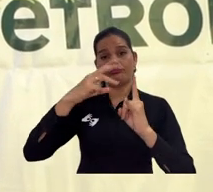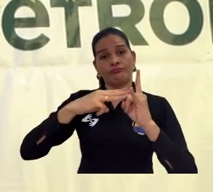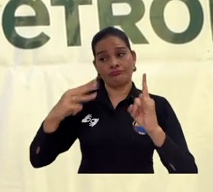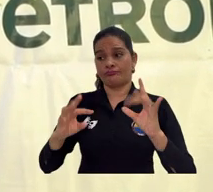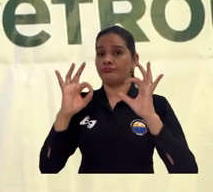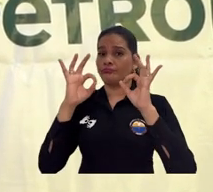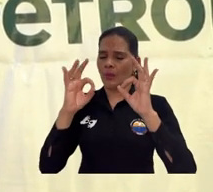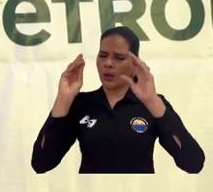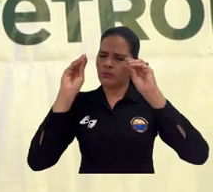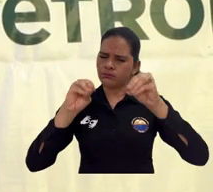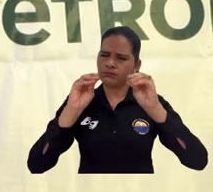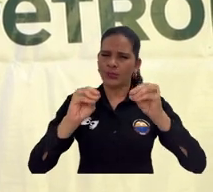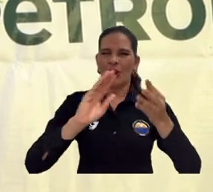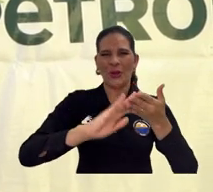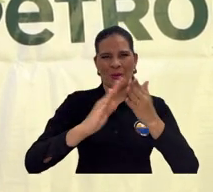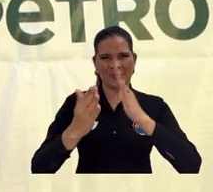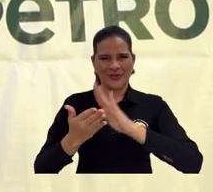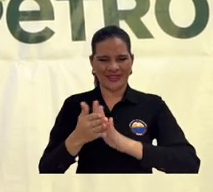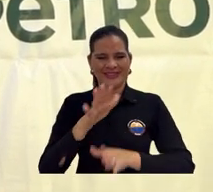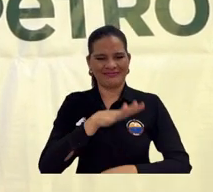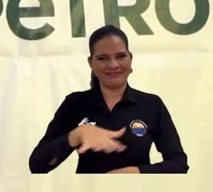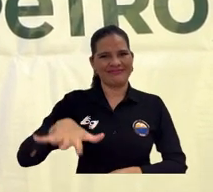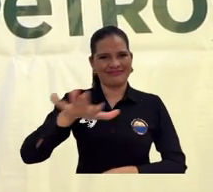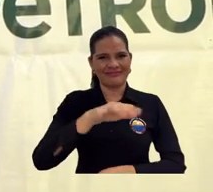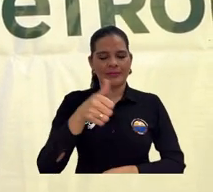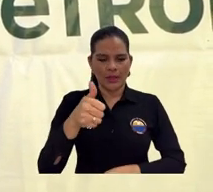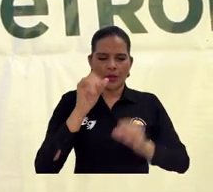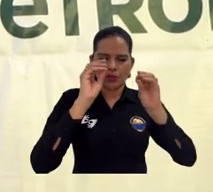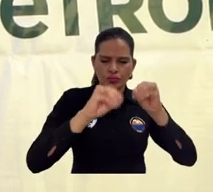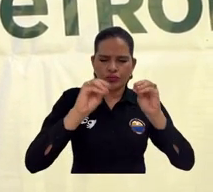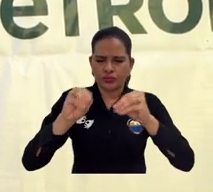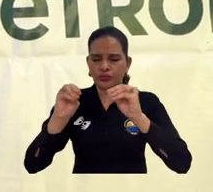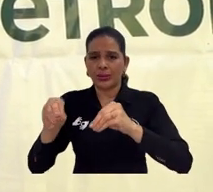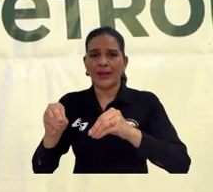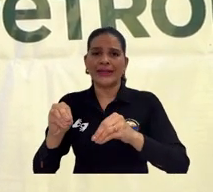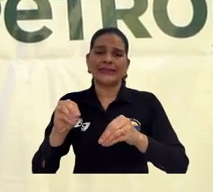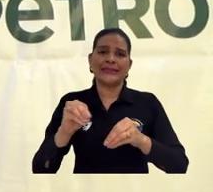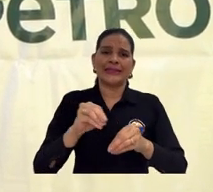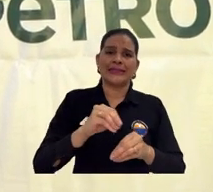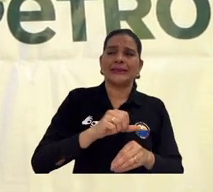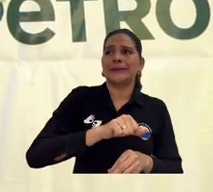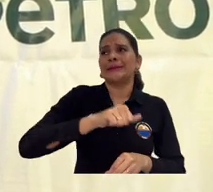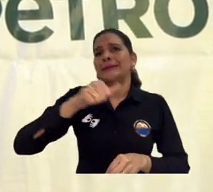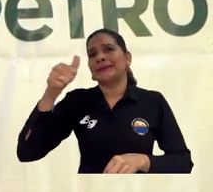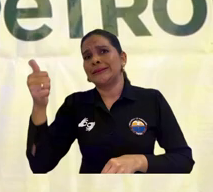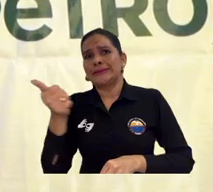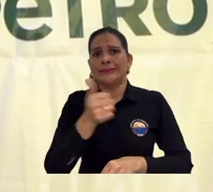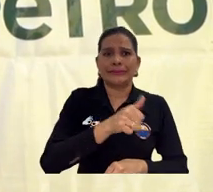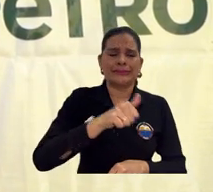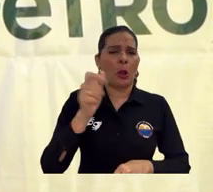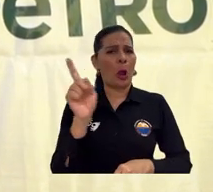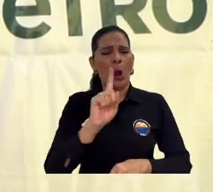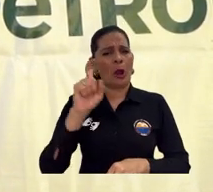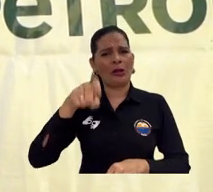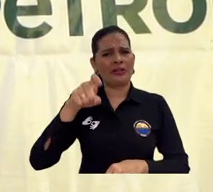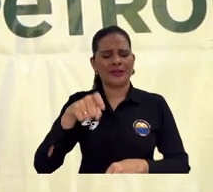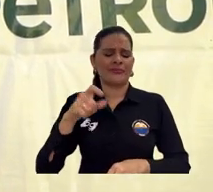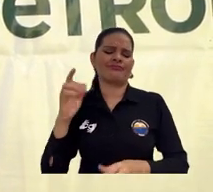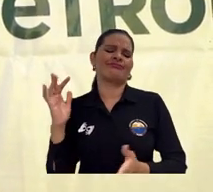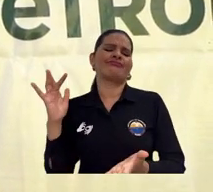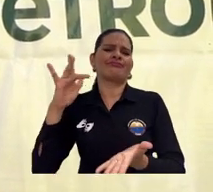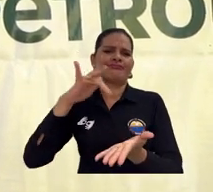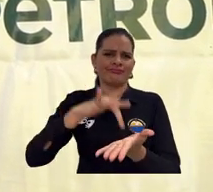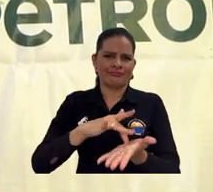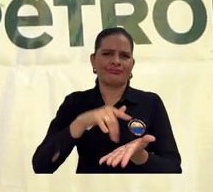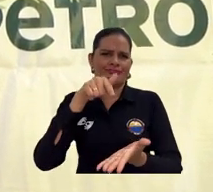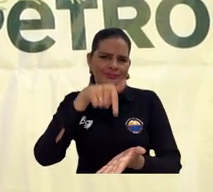es muy positivo lo que está haciendo la Universal Magdalena capacitar a las comunidades dentro de sus territorios que ellos no tengan necesidad de venir al casco urbano